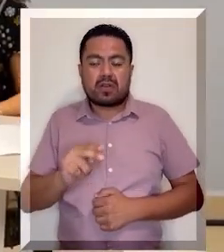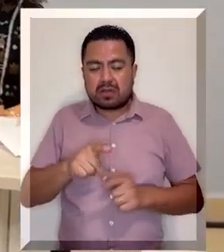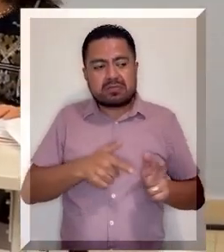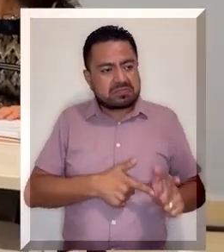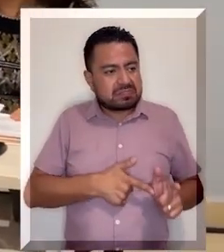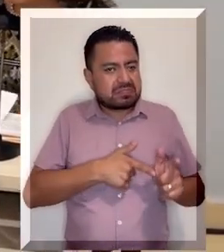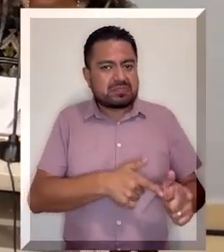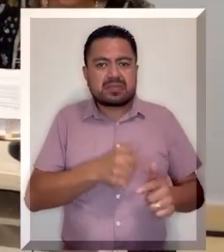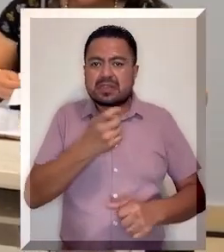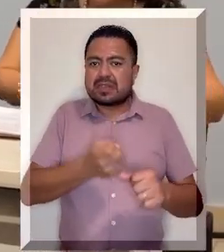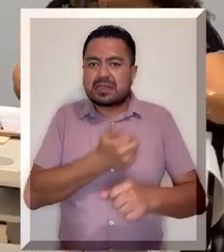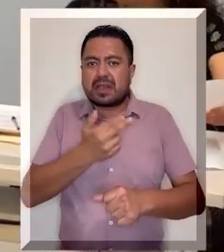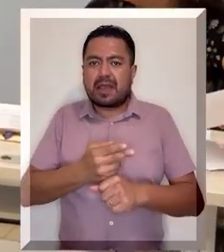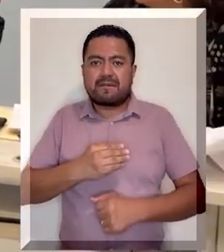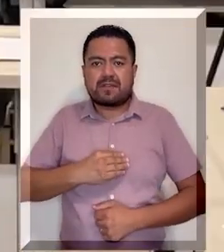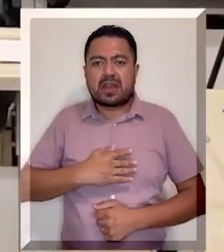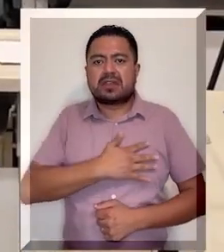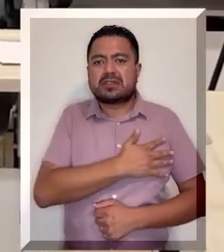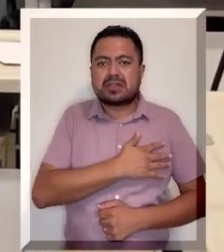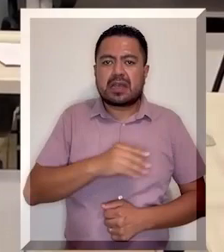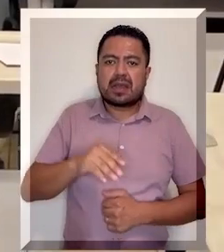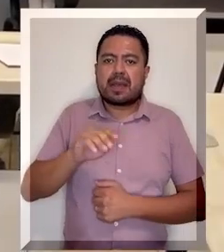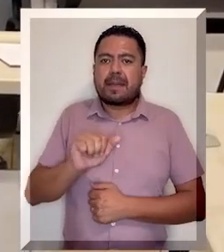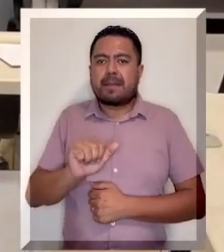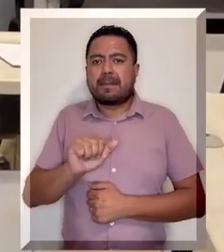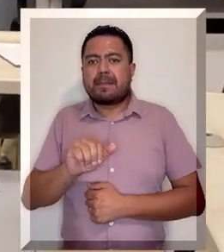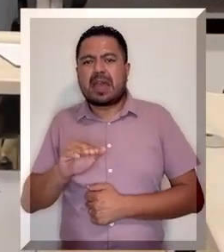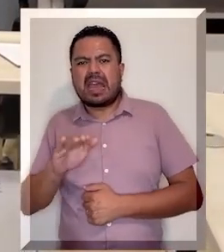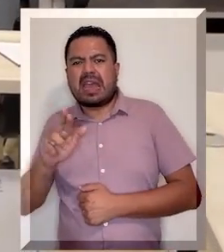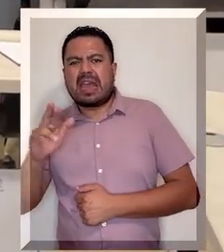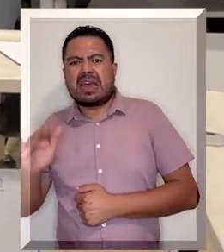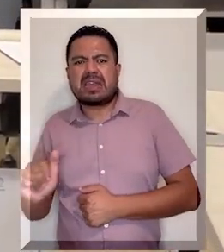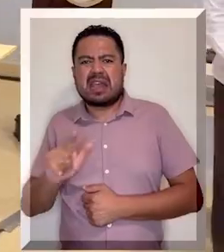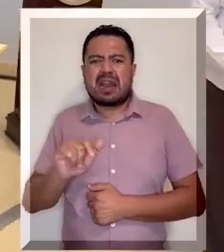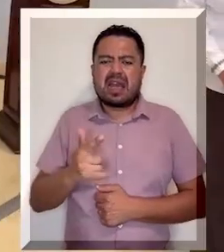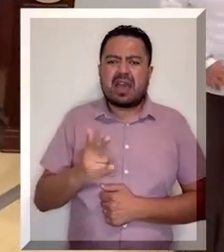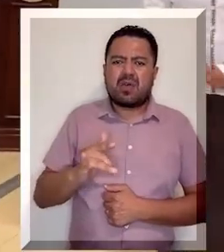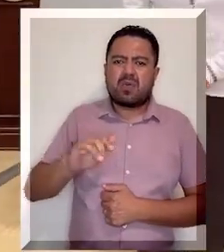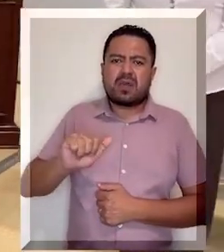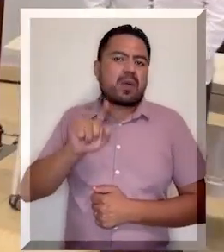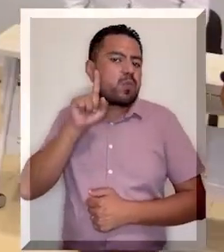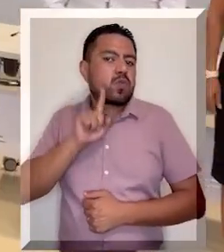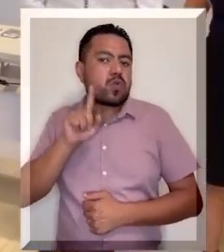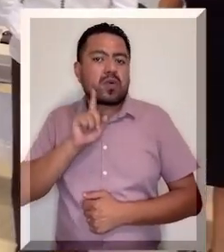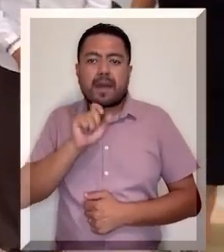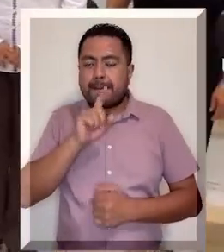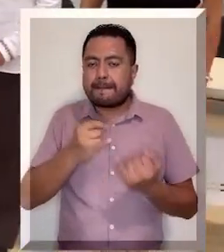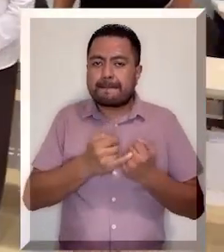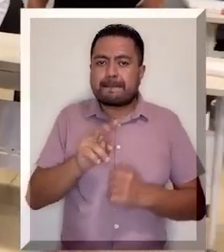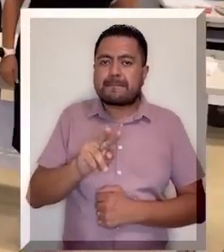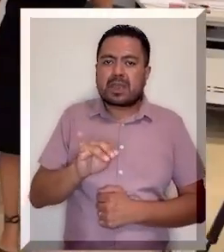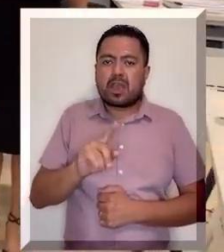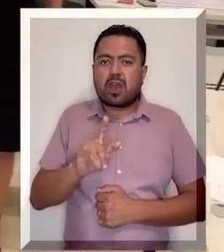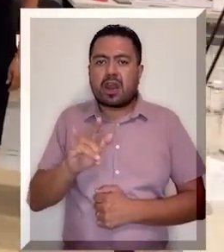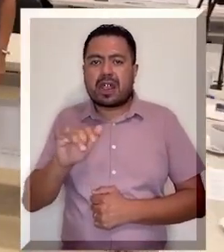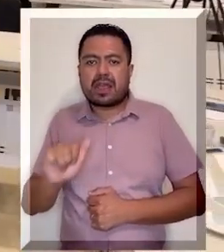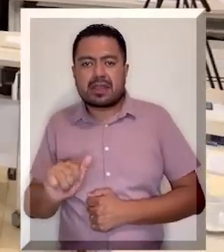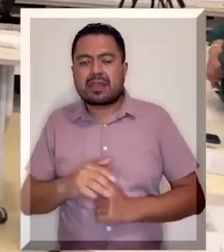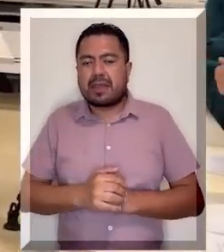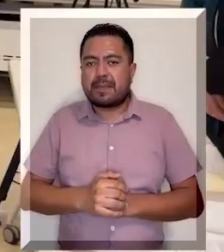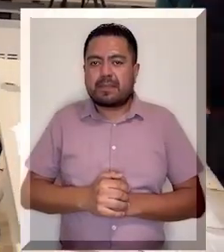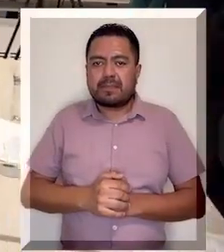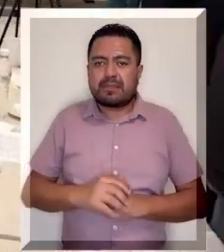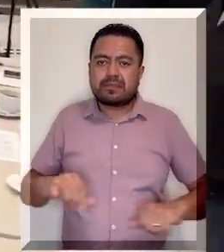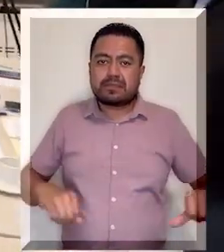29 de noviembre transcurrieron las comparecencias de las secretarías de Bienestar, María del Carmen Cabrera Lagunas, y de la mujer,